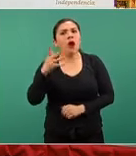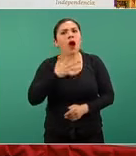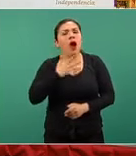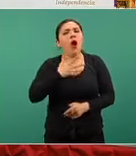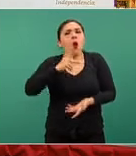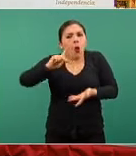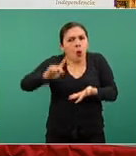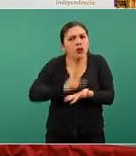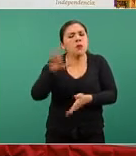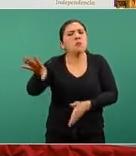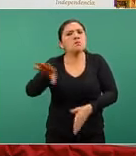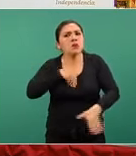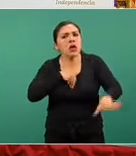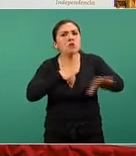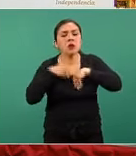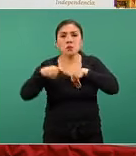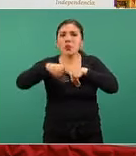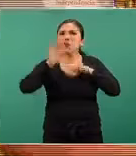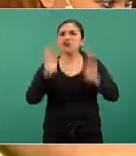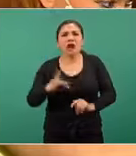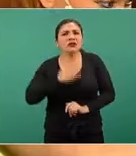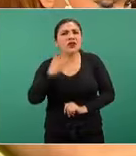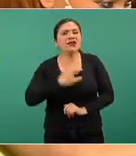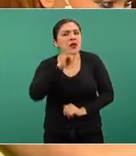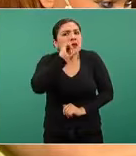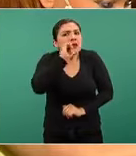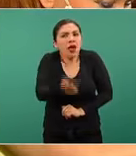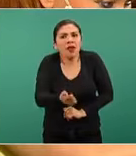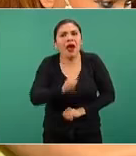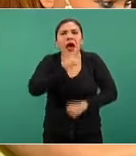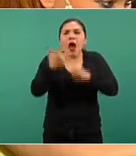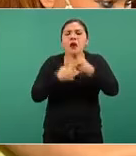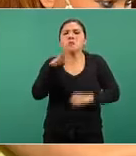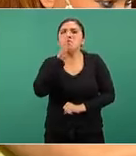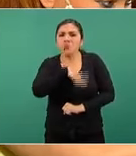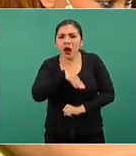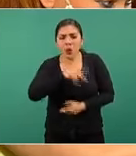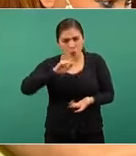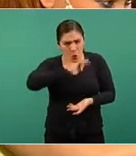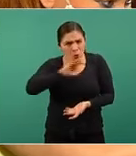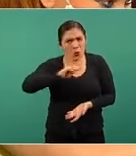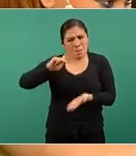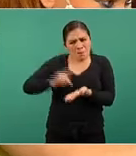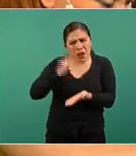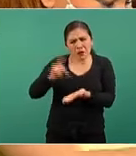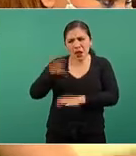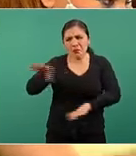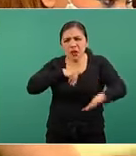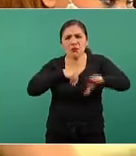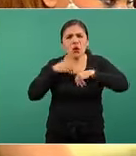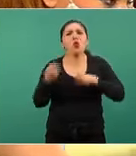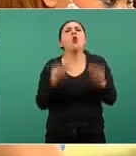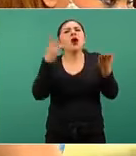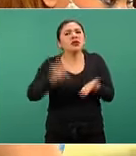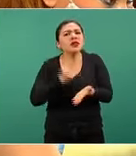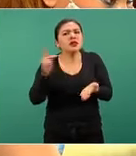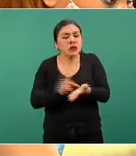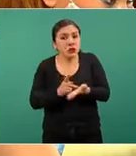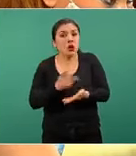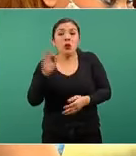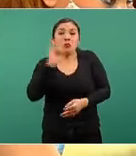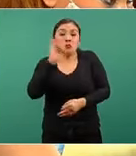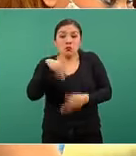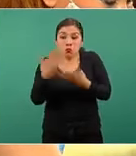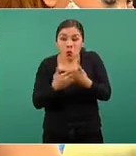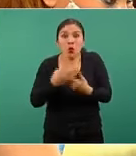contagiando, pero ya no tienen ningún tipo de síntoma. ¿Cuántas veces se puede volver a recontagiar? ¿Y qué pasaría en este caso de una tercera o